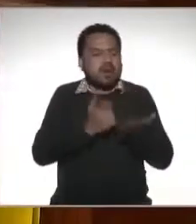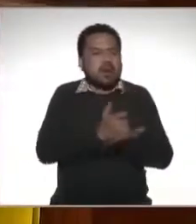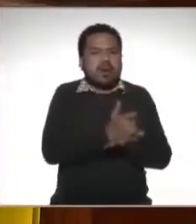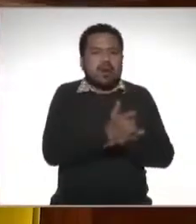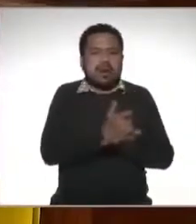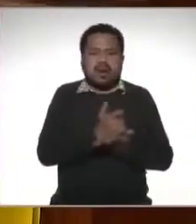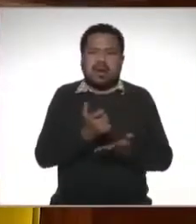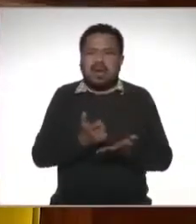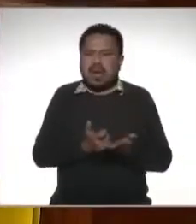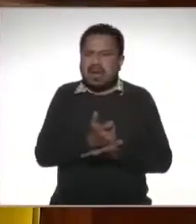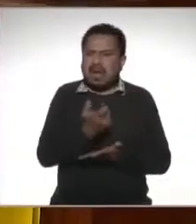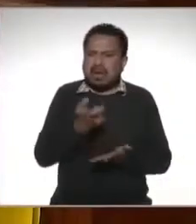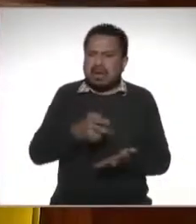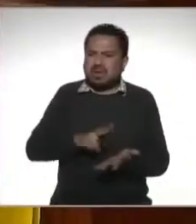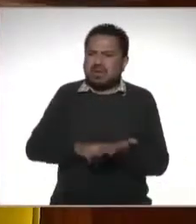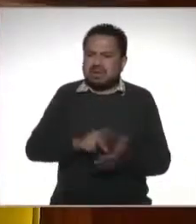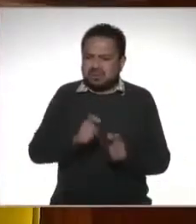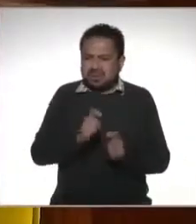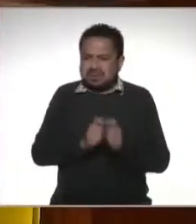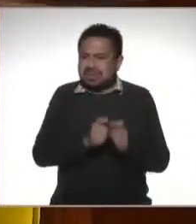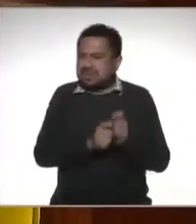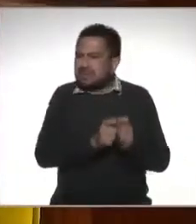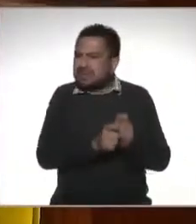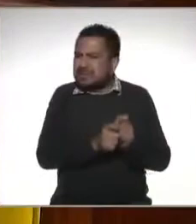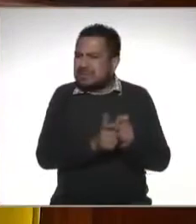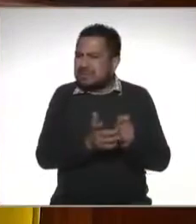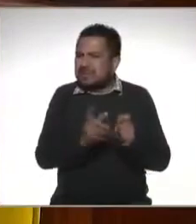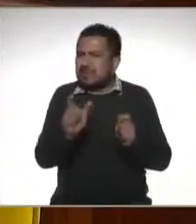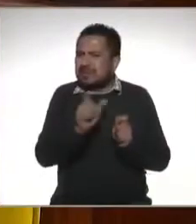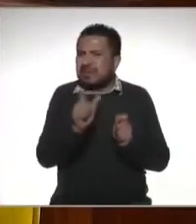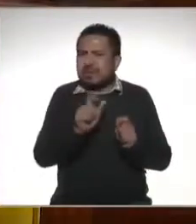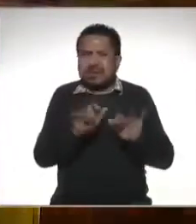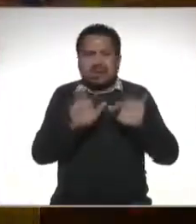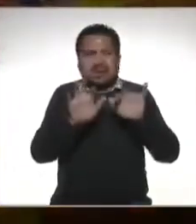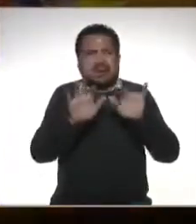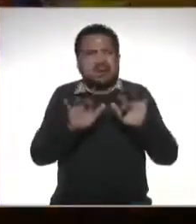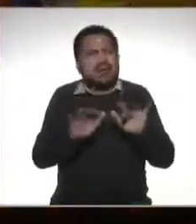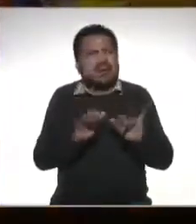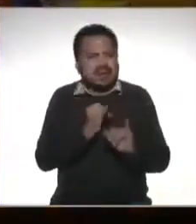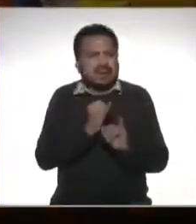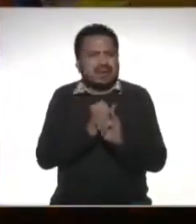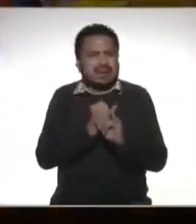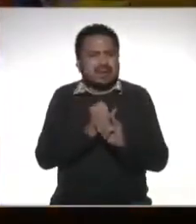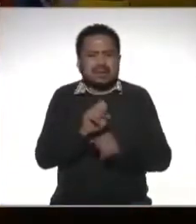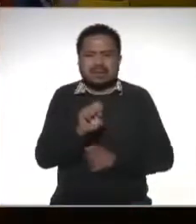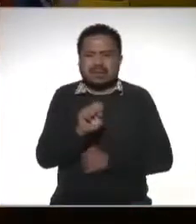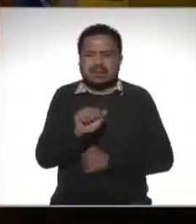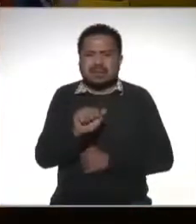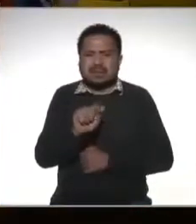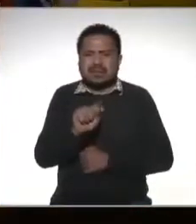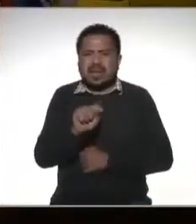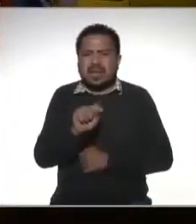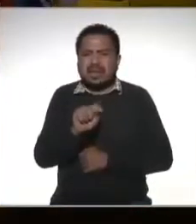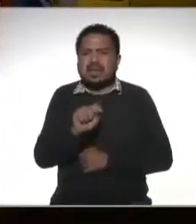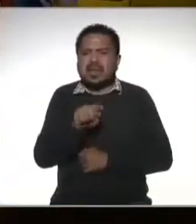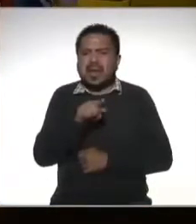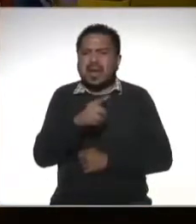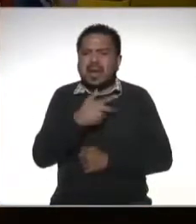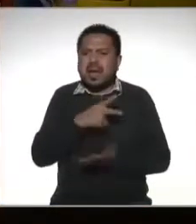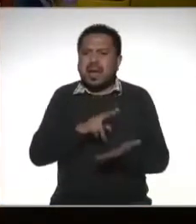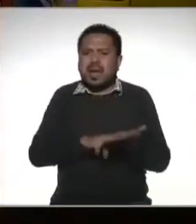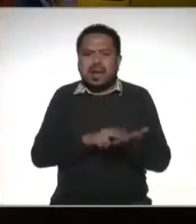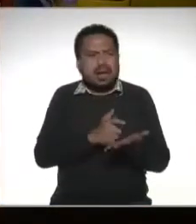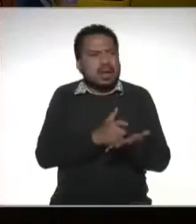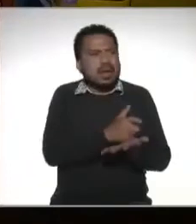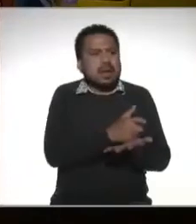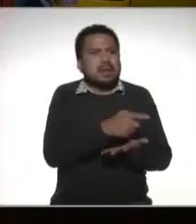le pone efectivo pues resulta que cuando entremos a nuestro portal bueno al portal del SAT con nuestra clave va a estar ahí el comprobante